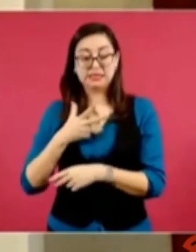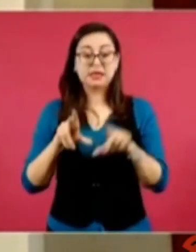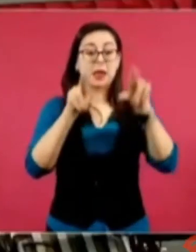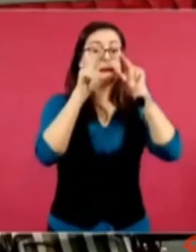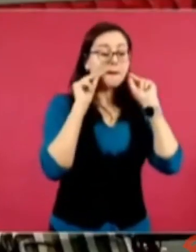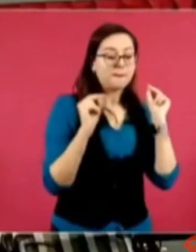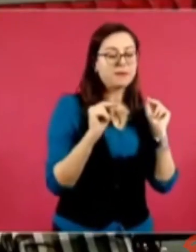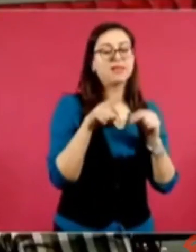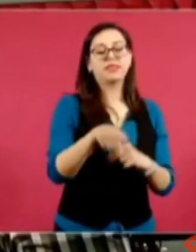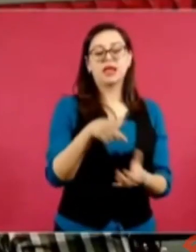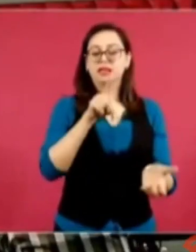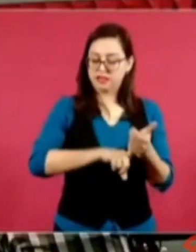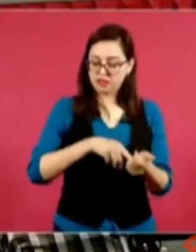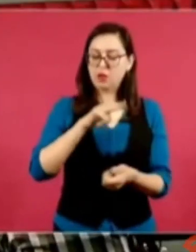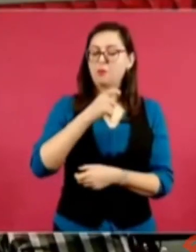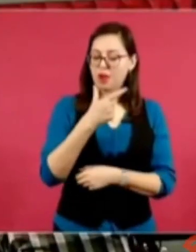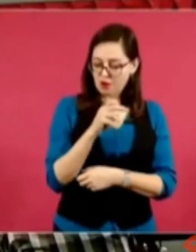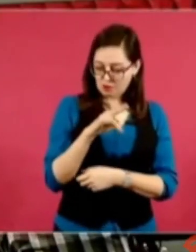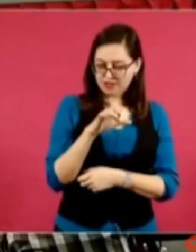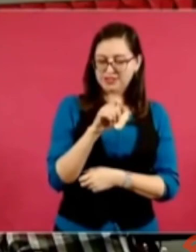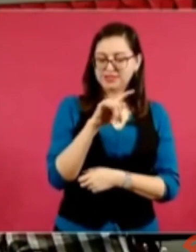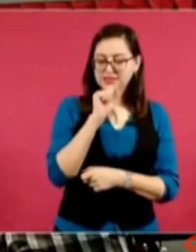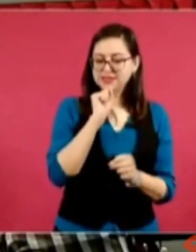magonistas con Villa